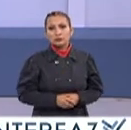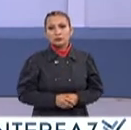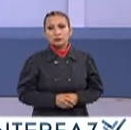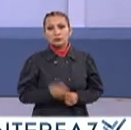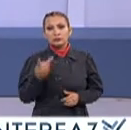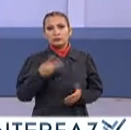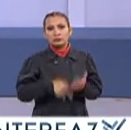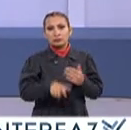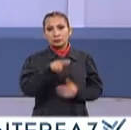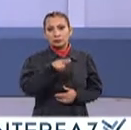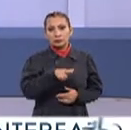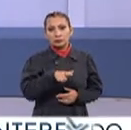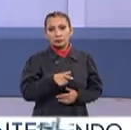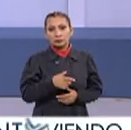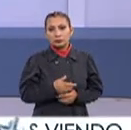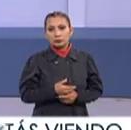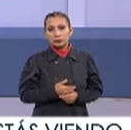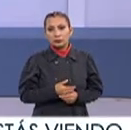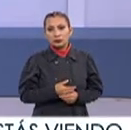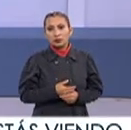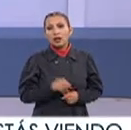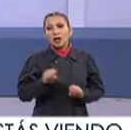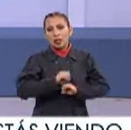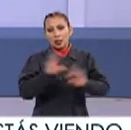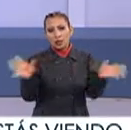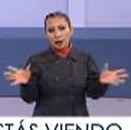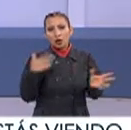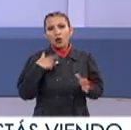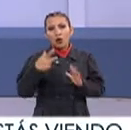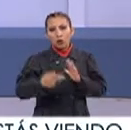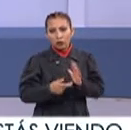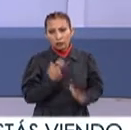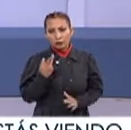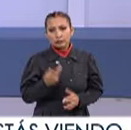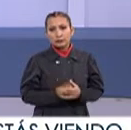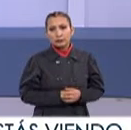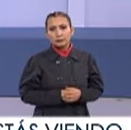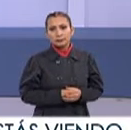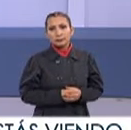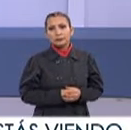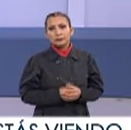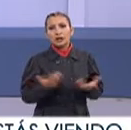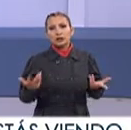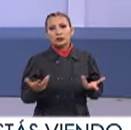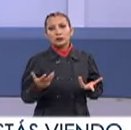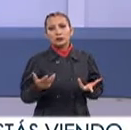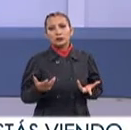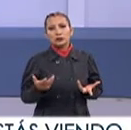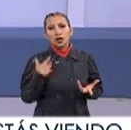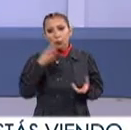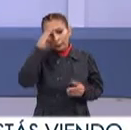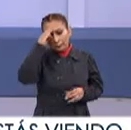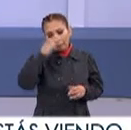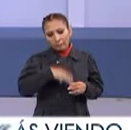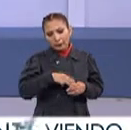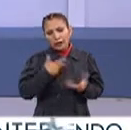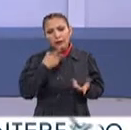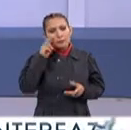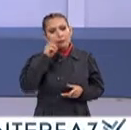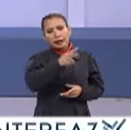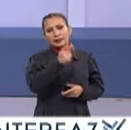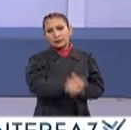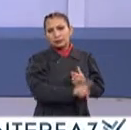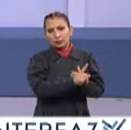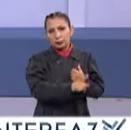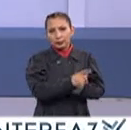Y por supuesto volvimos a generar una nueva mentalidad y forma de ver